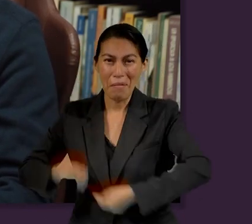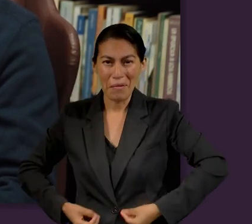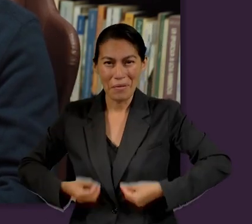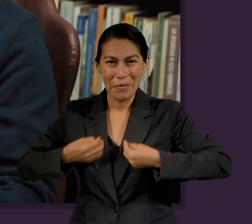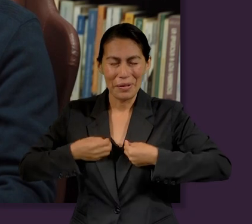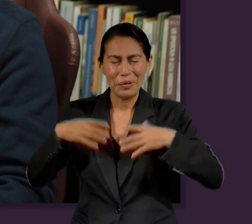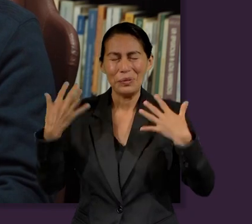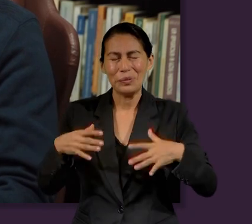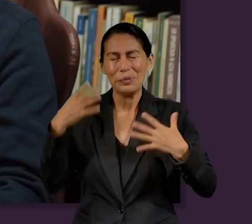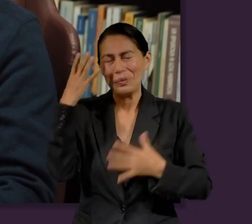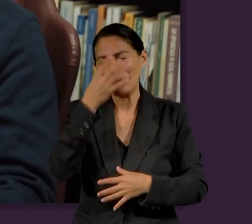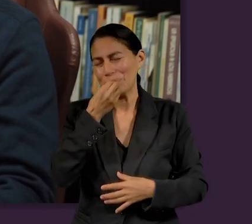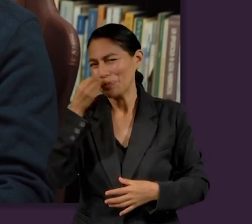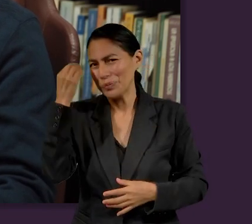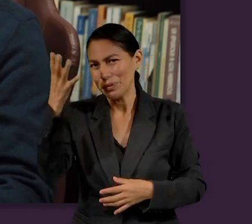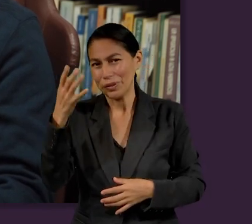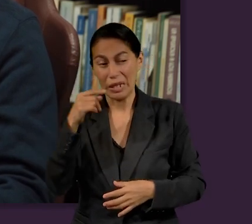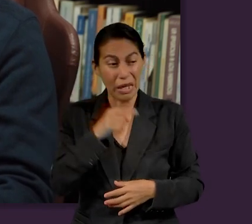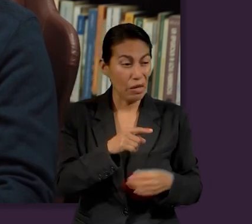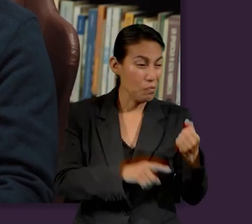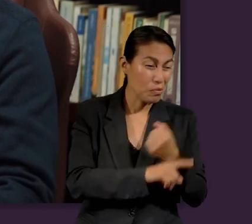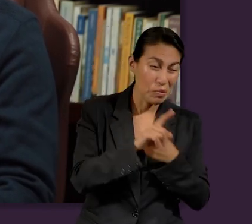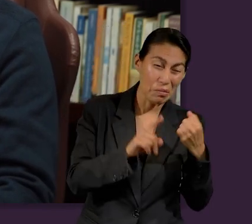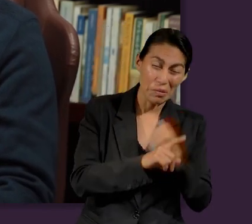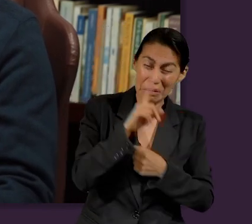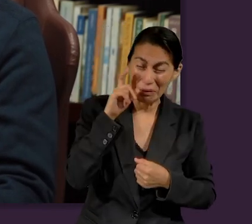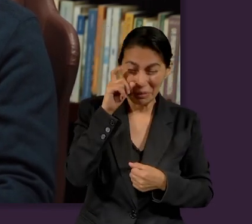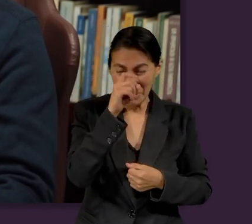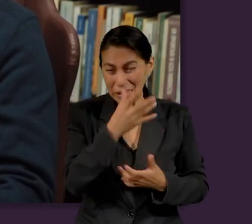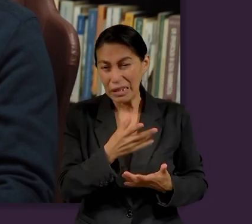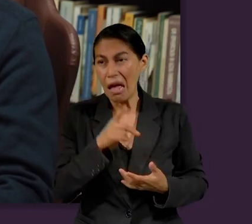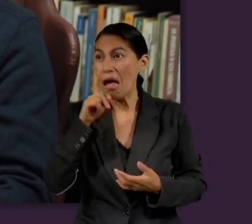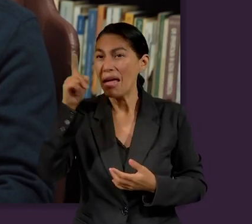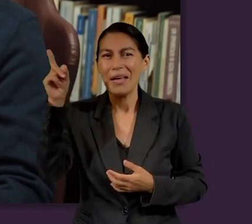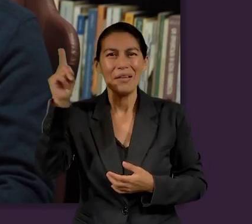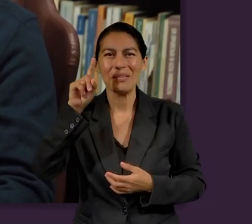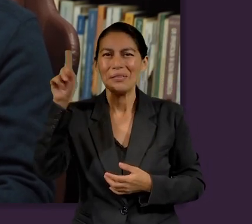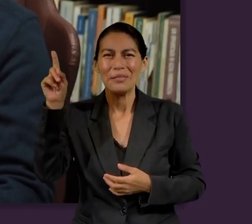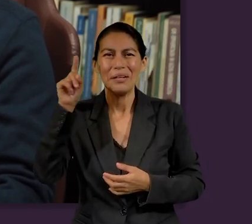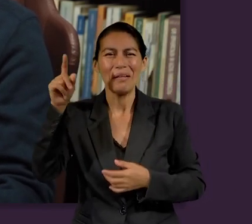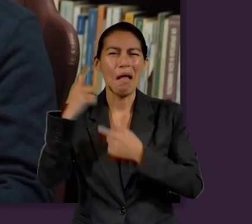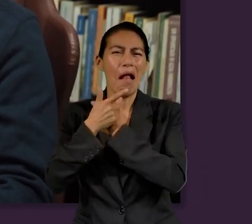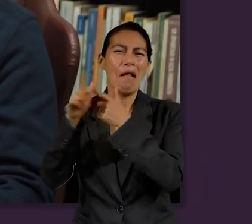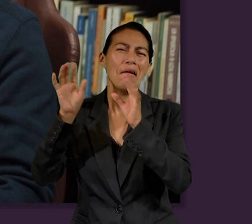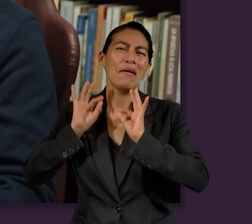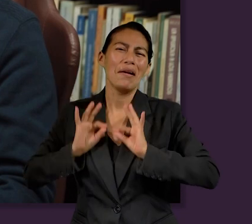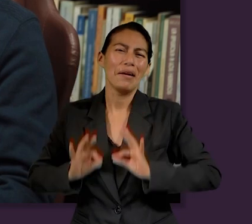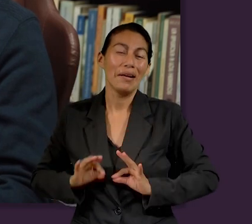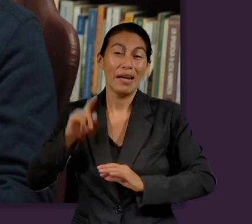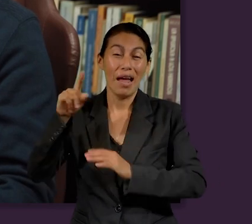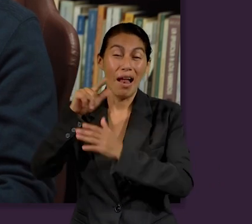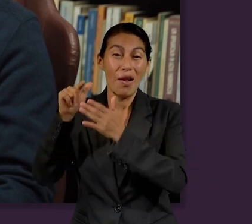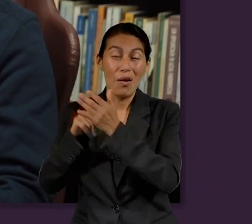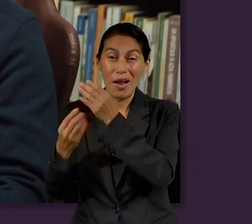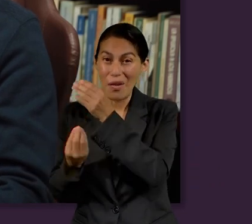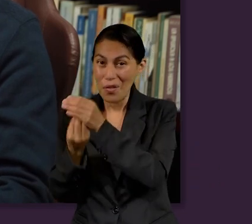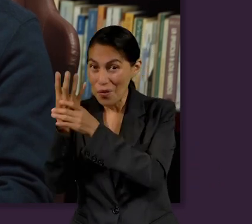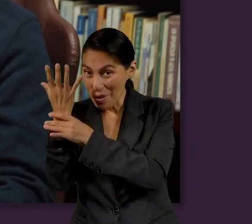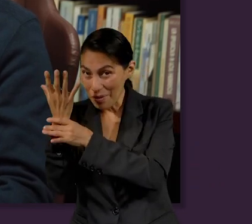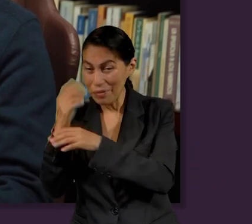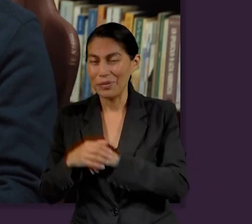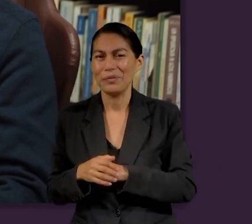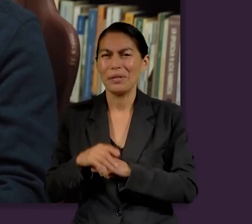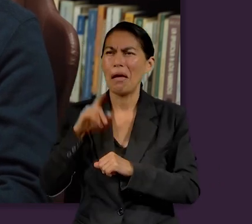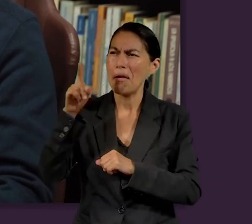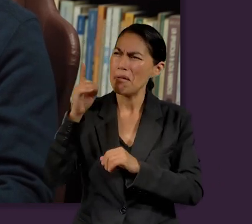un lugar donde vivirse. Aquí tenemos problemas allá y la promesa de la seguridad es que Él nos da un lugar